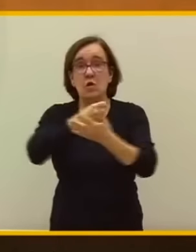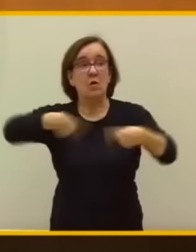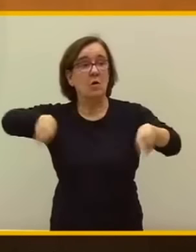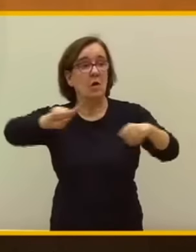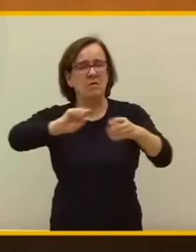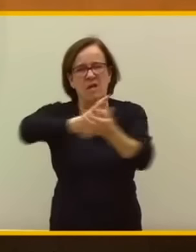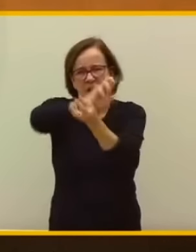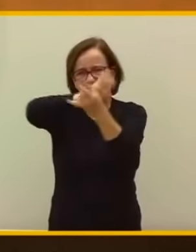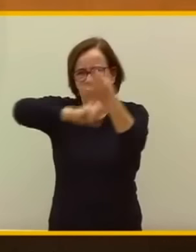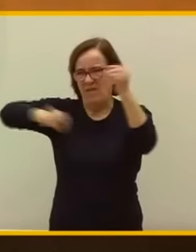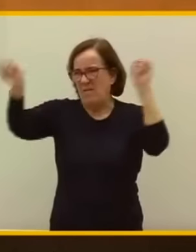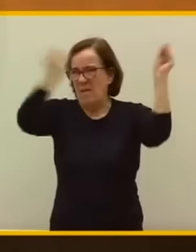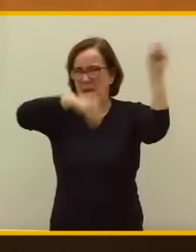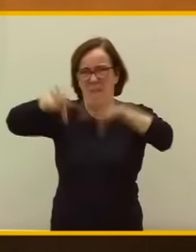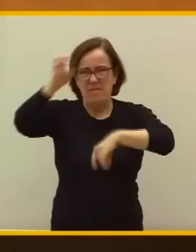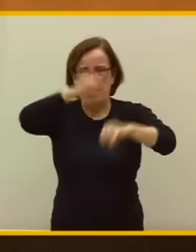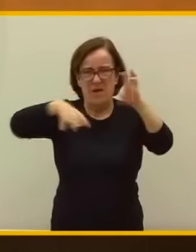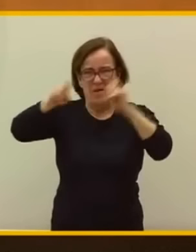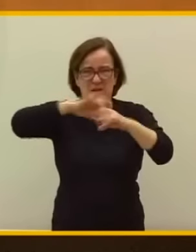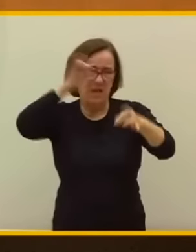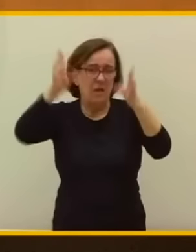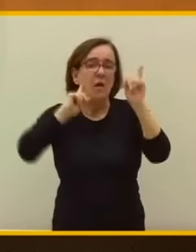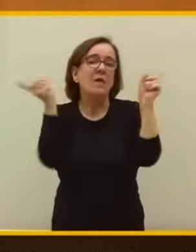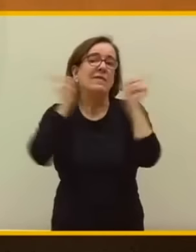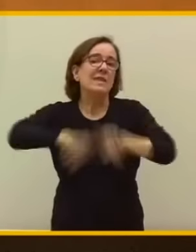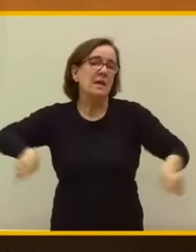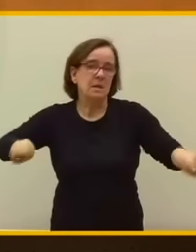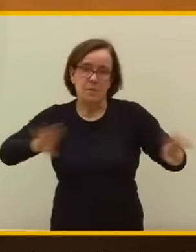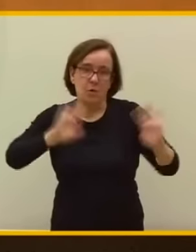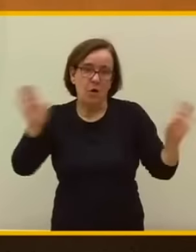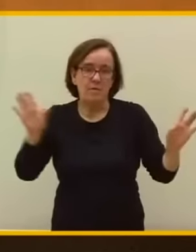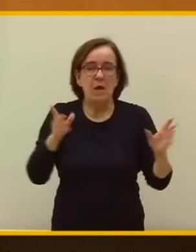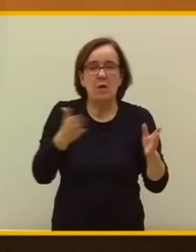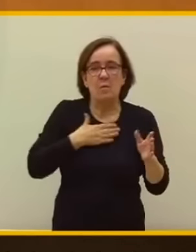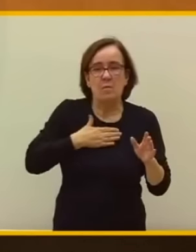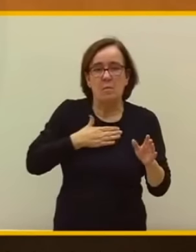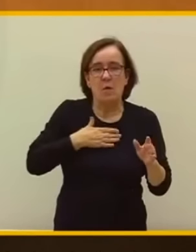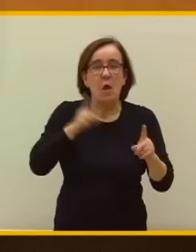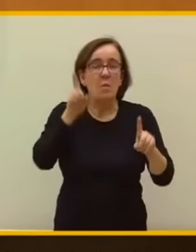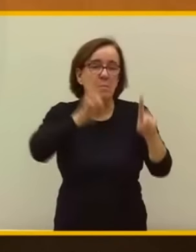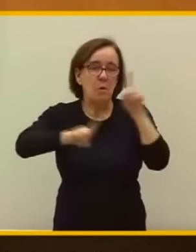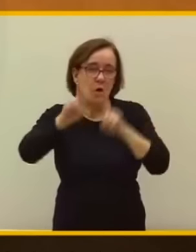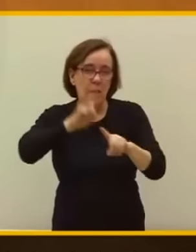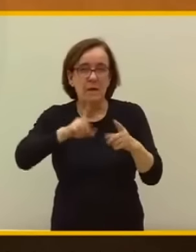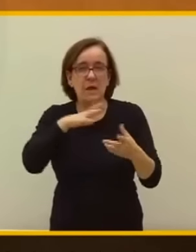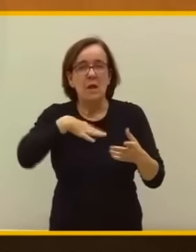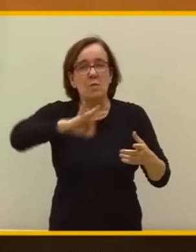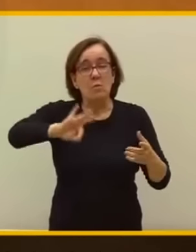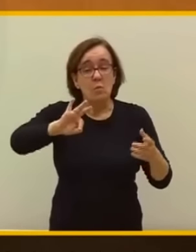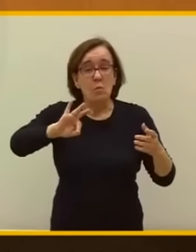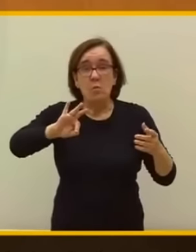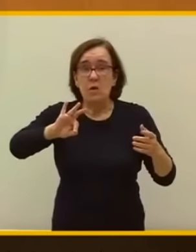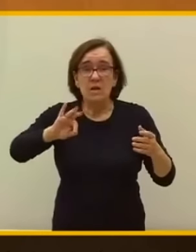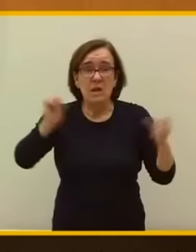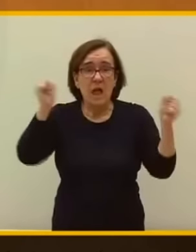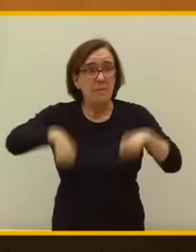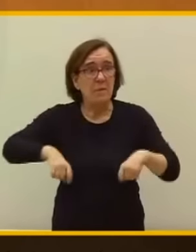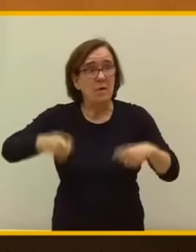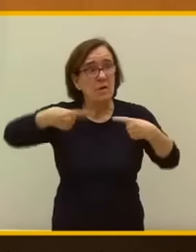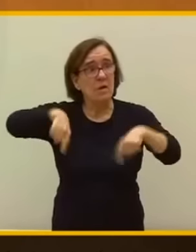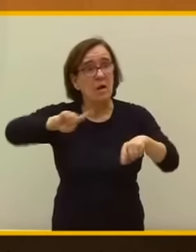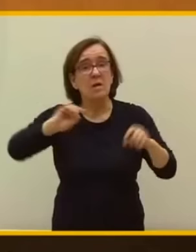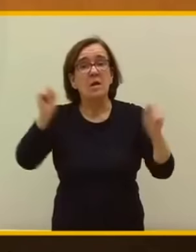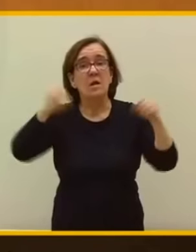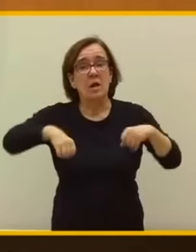un batiburrillo de ocurrencias que tratan de disimular con sus propias polémicas. Y que ni siquiera pueden aprobar. ¿Y saben por qué? Porque cuando ustedes